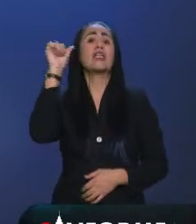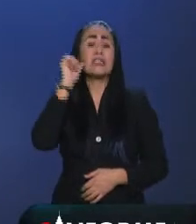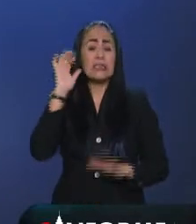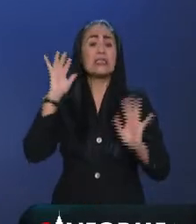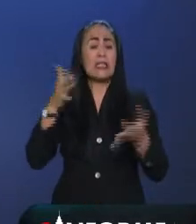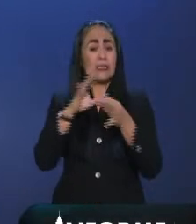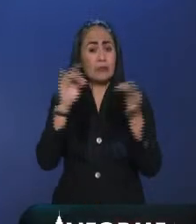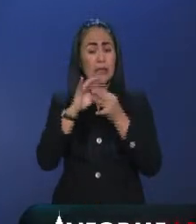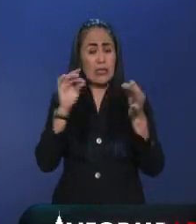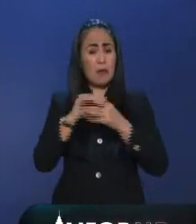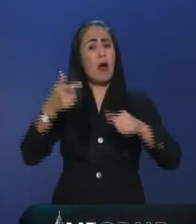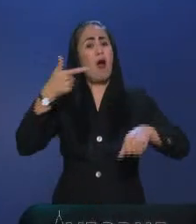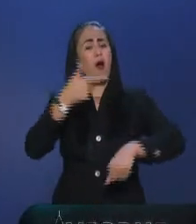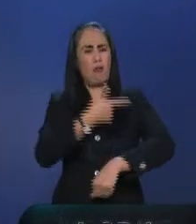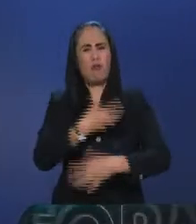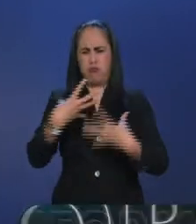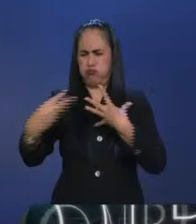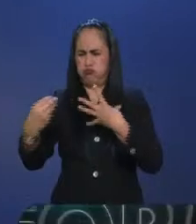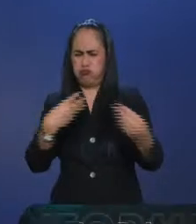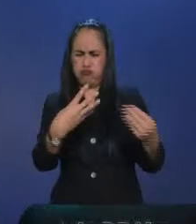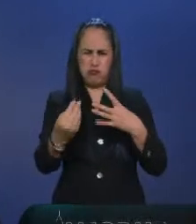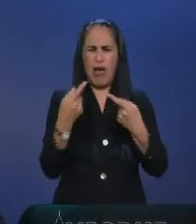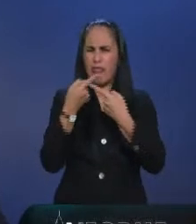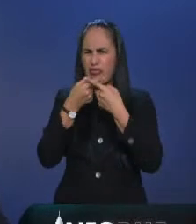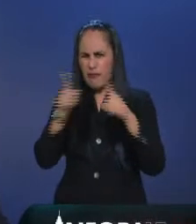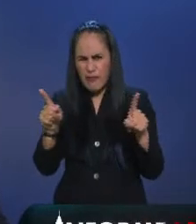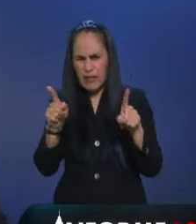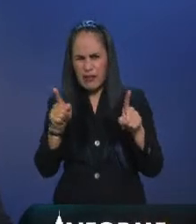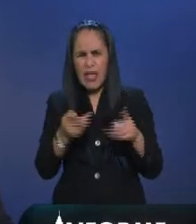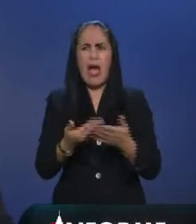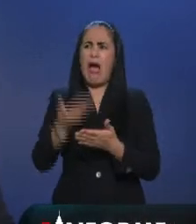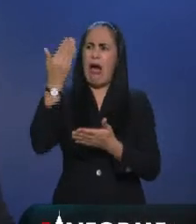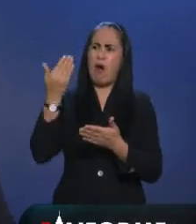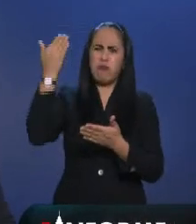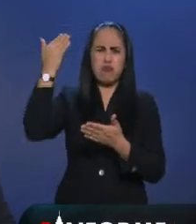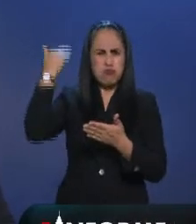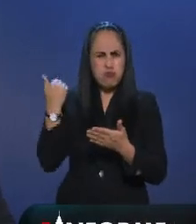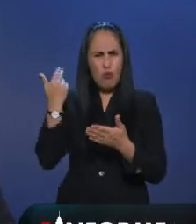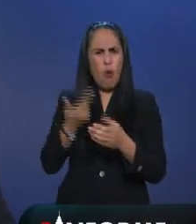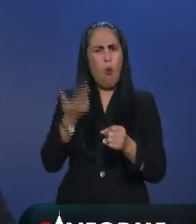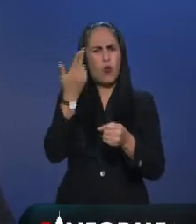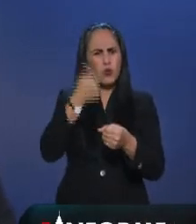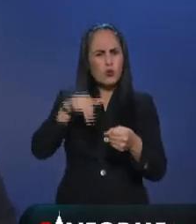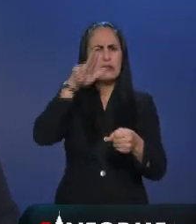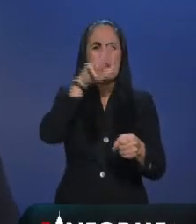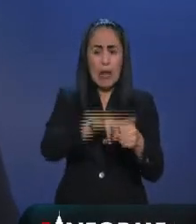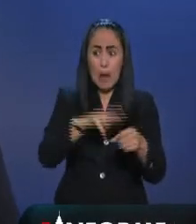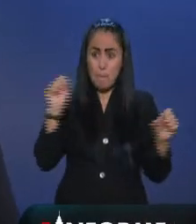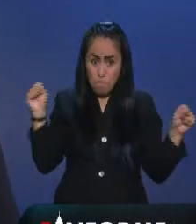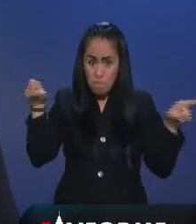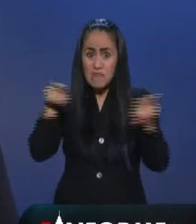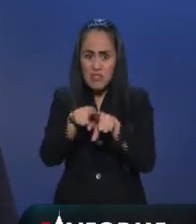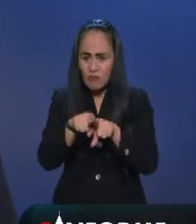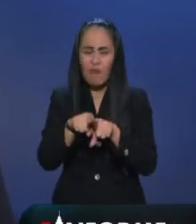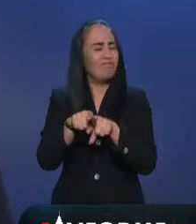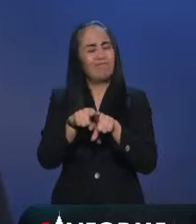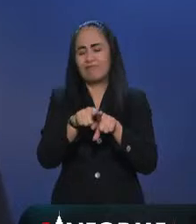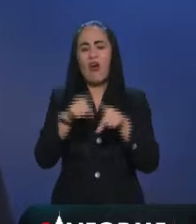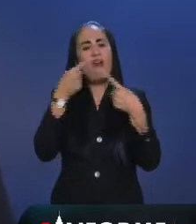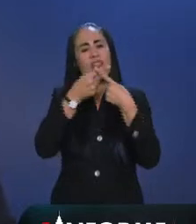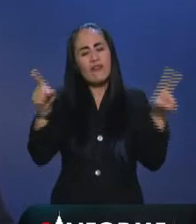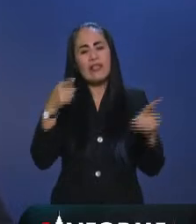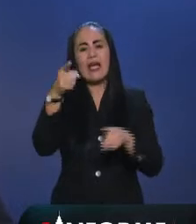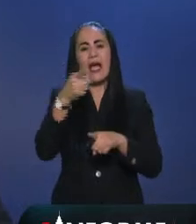tenido un comportamiento distinto en su relación con las hospitalizaciones respecto a aulas anteriores de COVID y la clave, de acuerdo con el